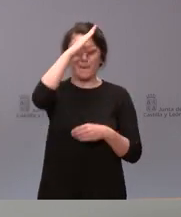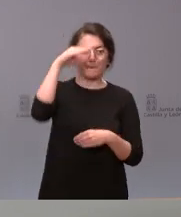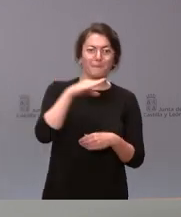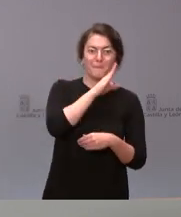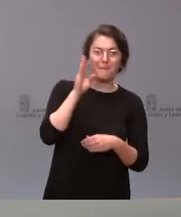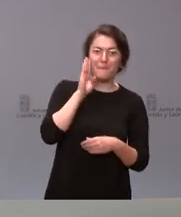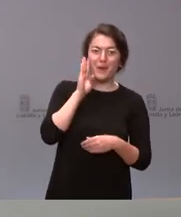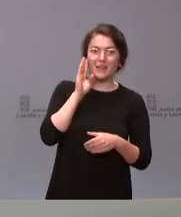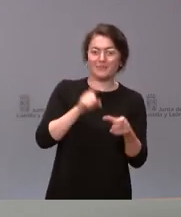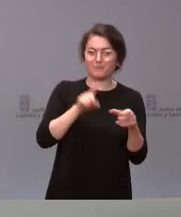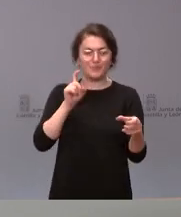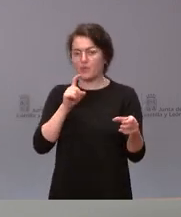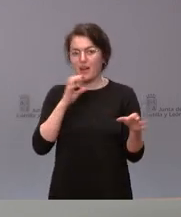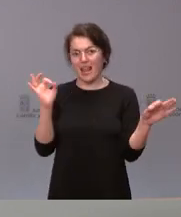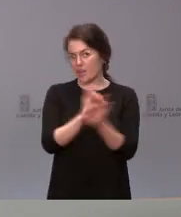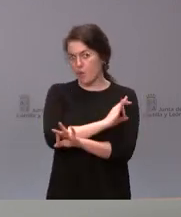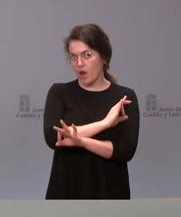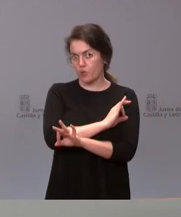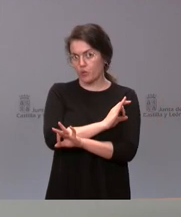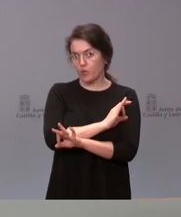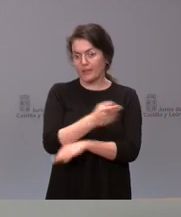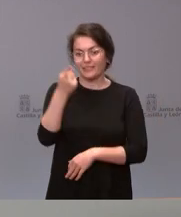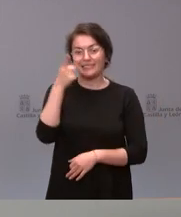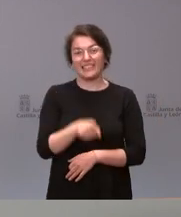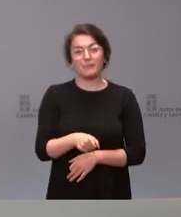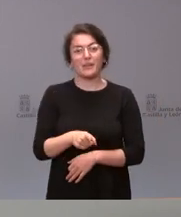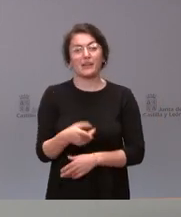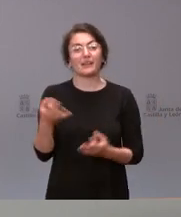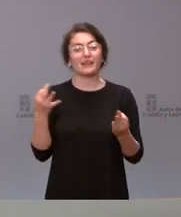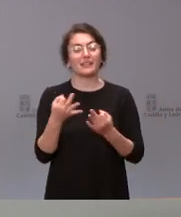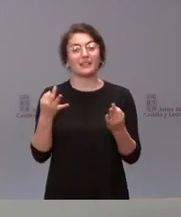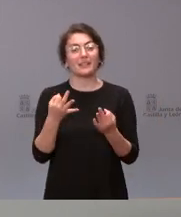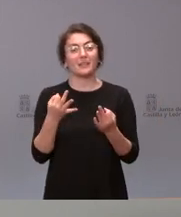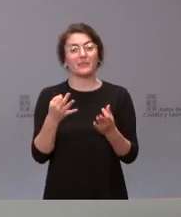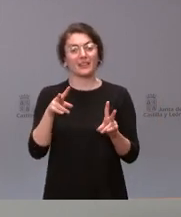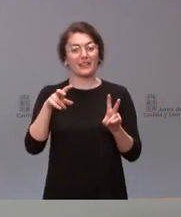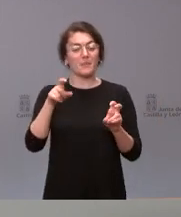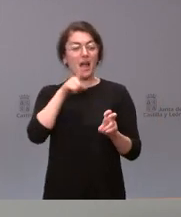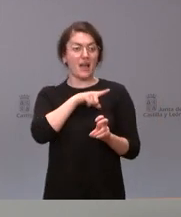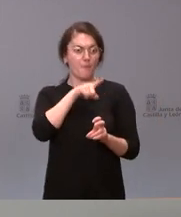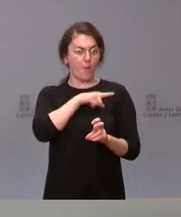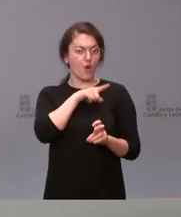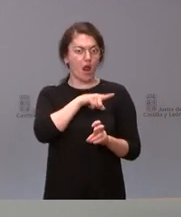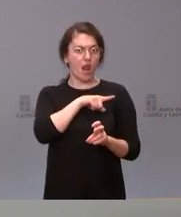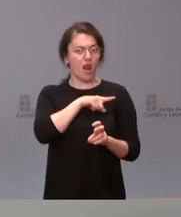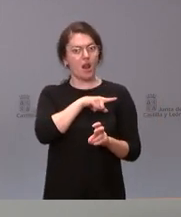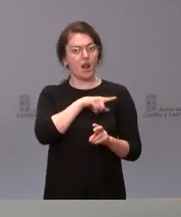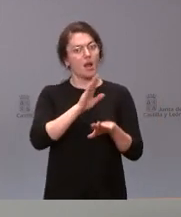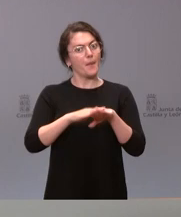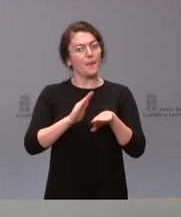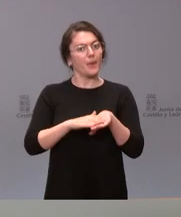Y es equivocado que se utilice una cuestión moral y ética como esta para